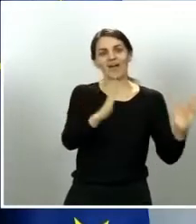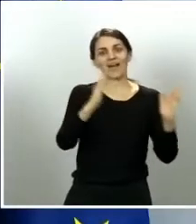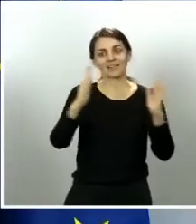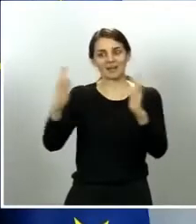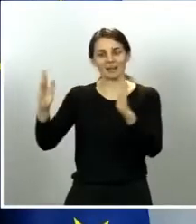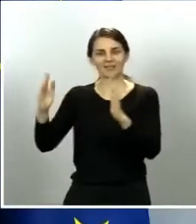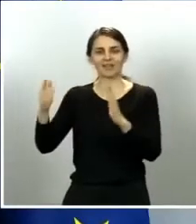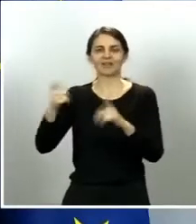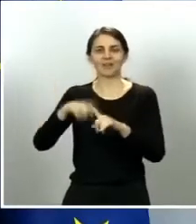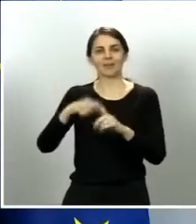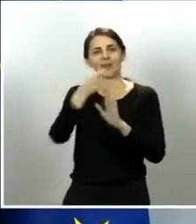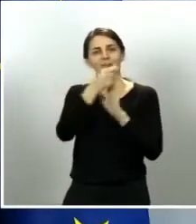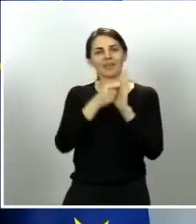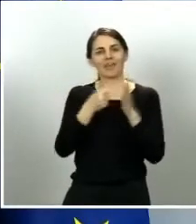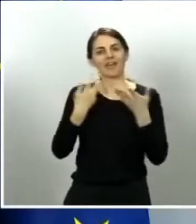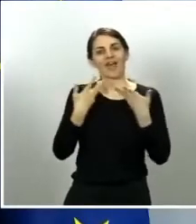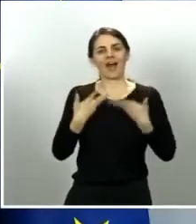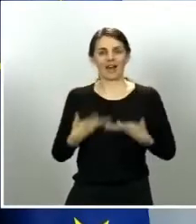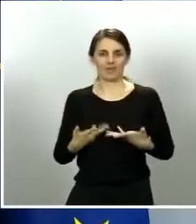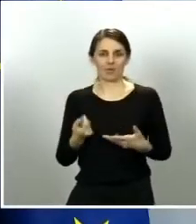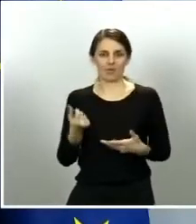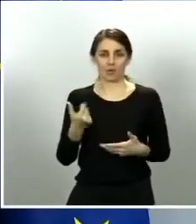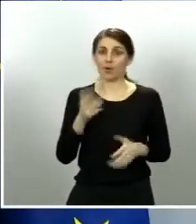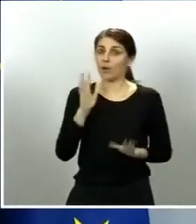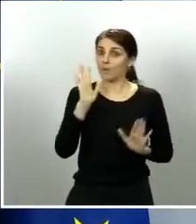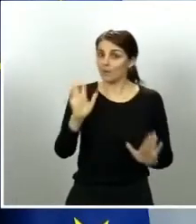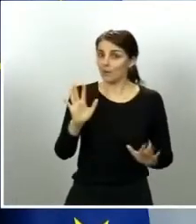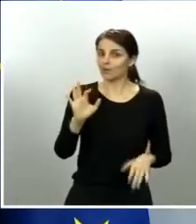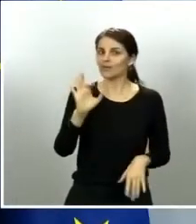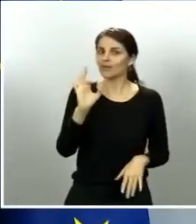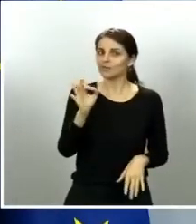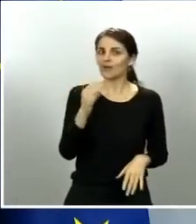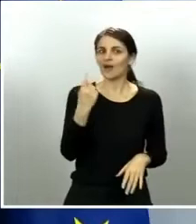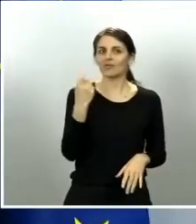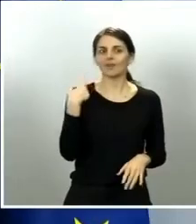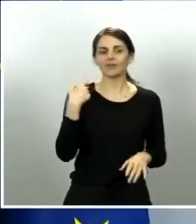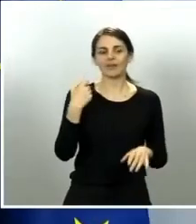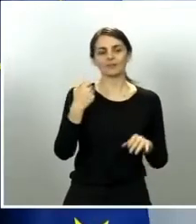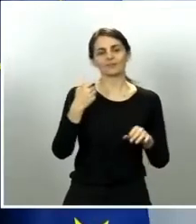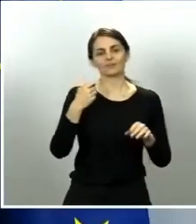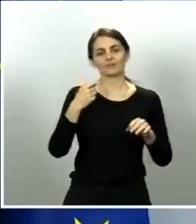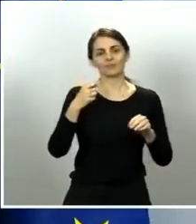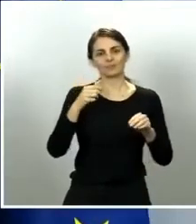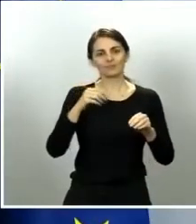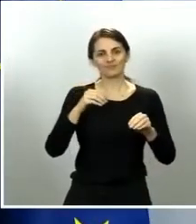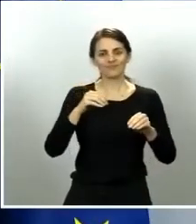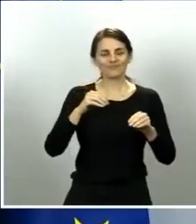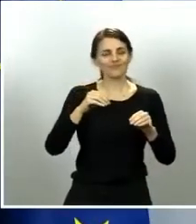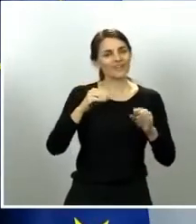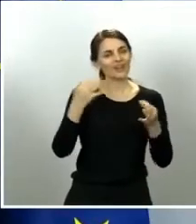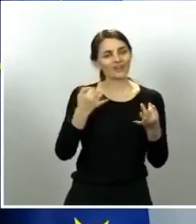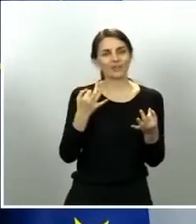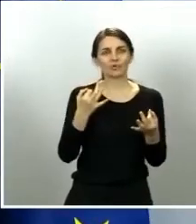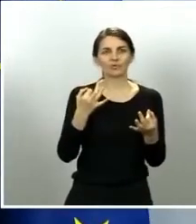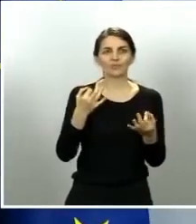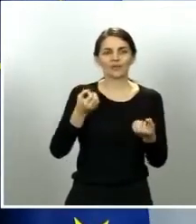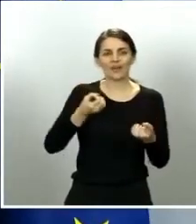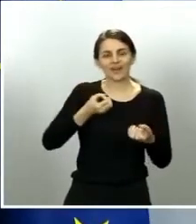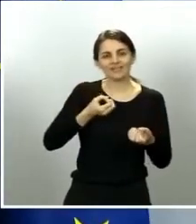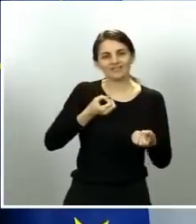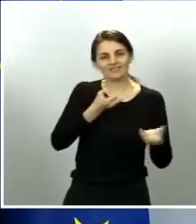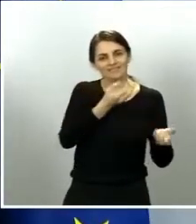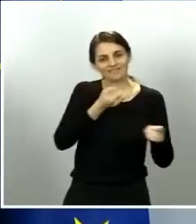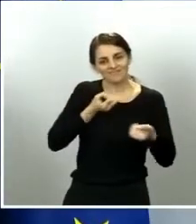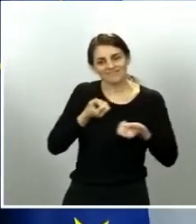días, exigía una labor pedagógica, una labor necesariamente de trasladar y transmitir cómo debíamos